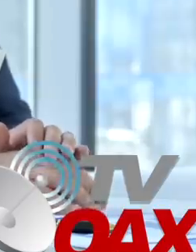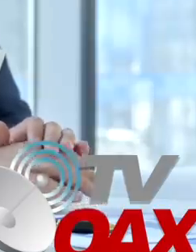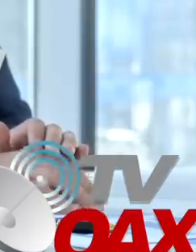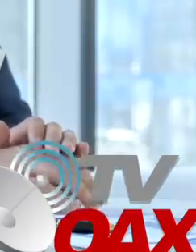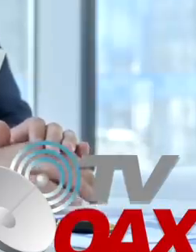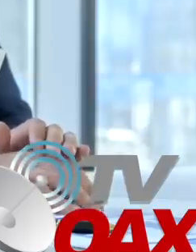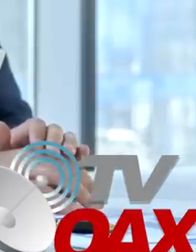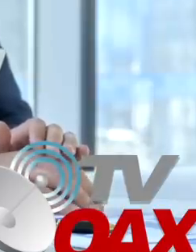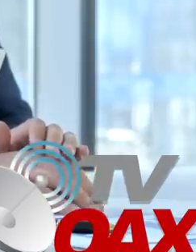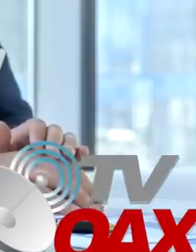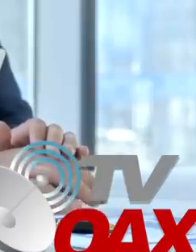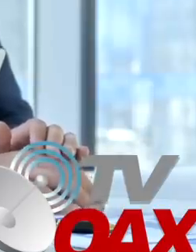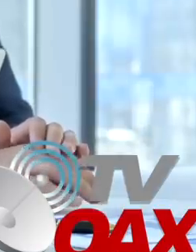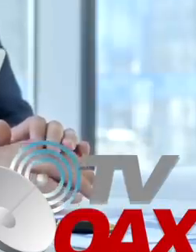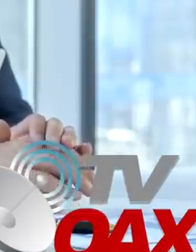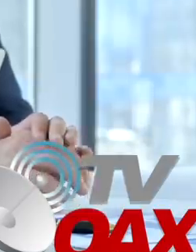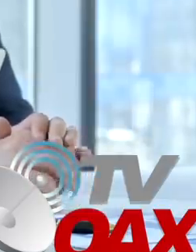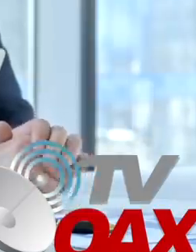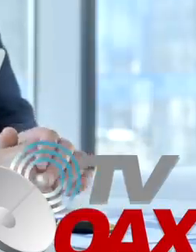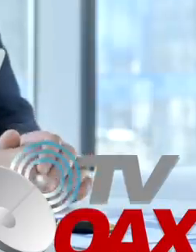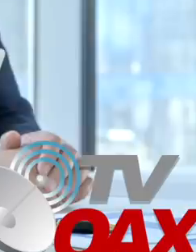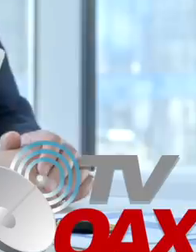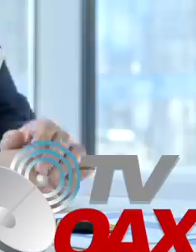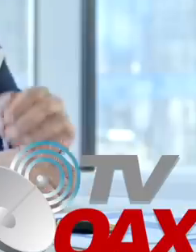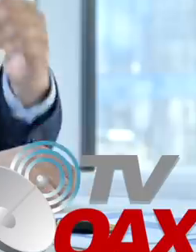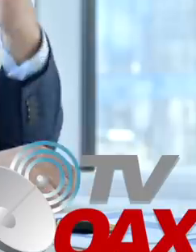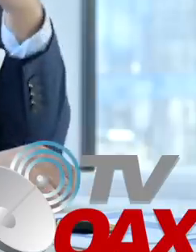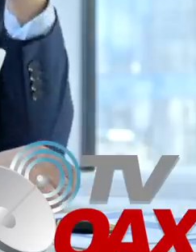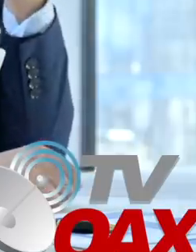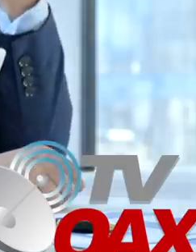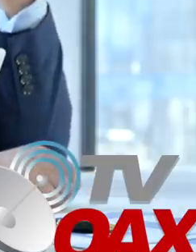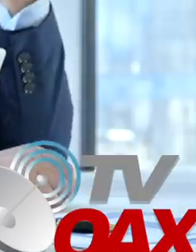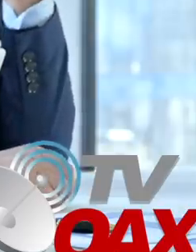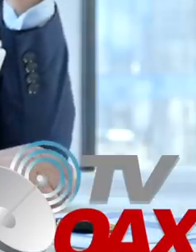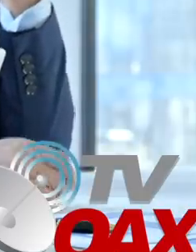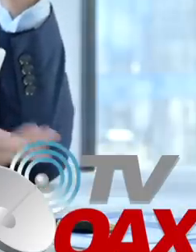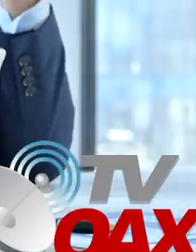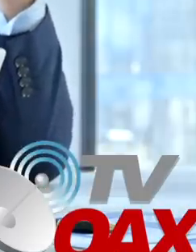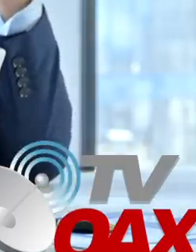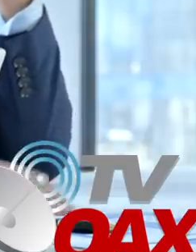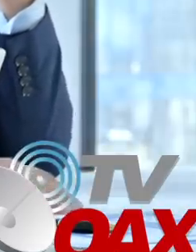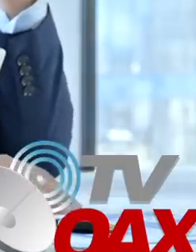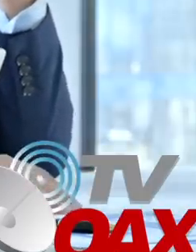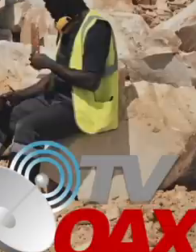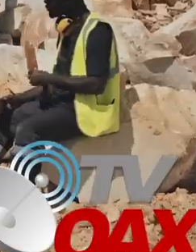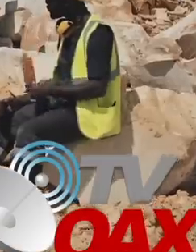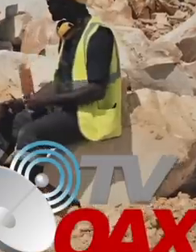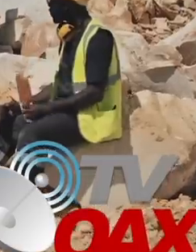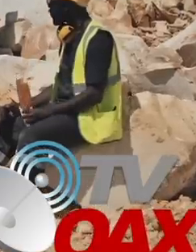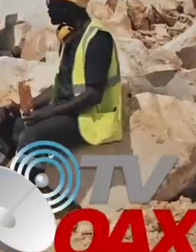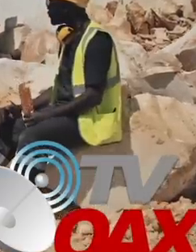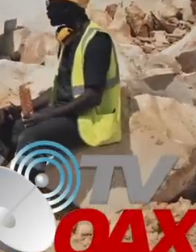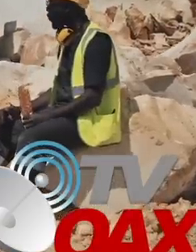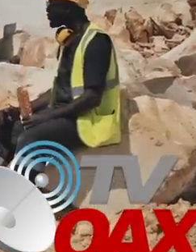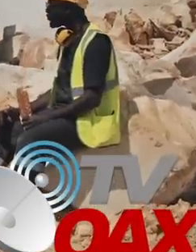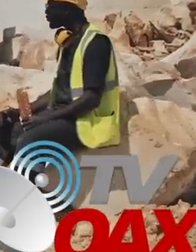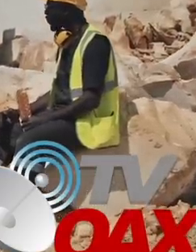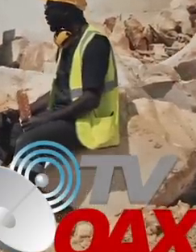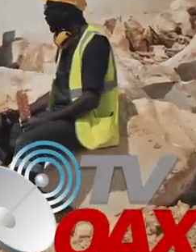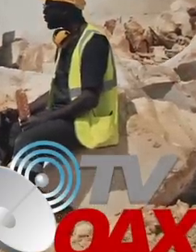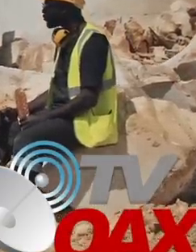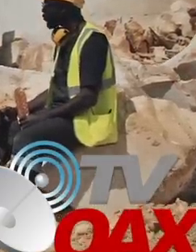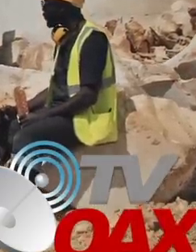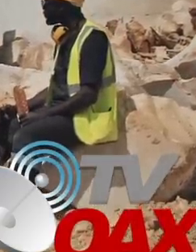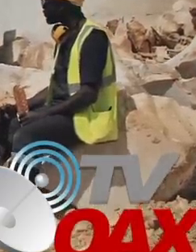en Estados Unidos, quienes habían obtenido un permiso con los gobiernos anteriores para extraer piedra en el sureste de